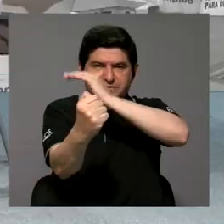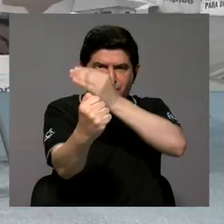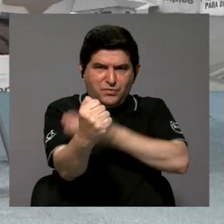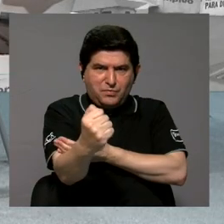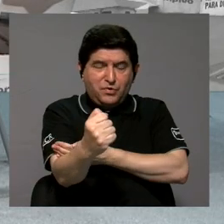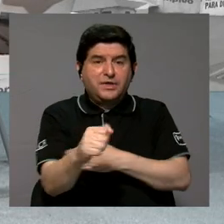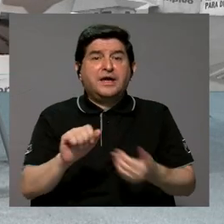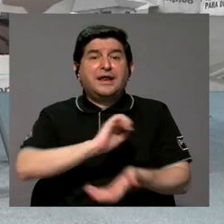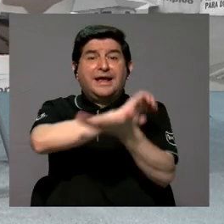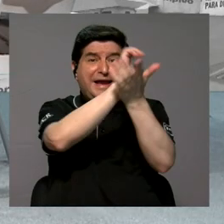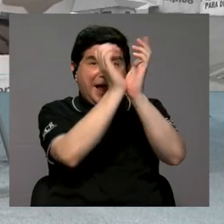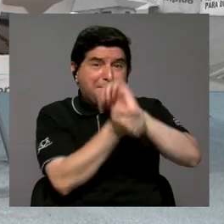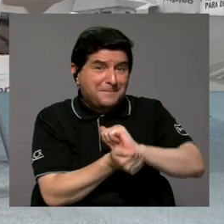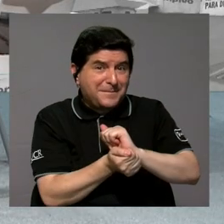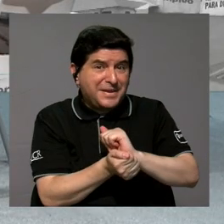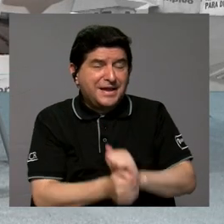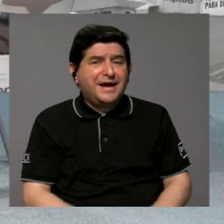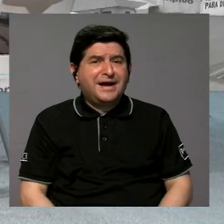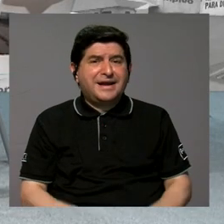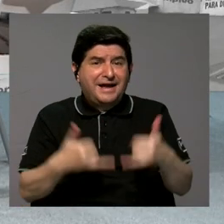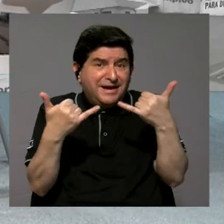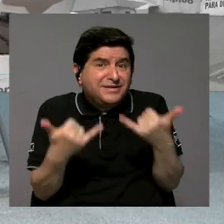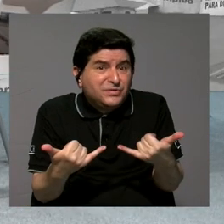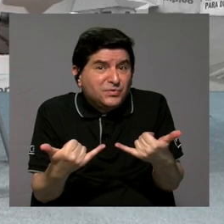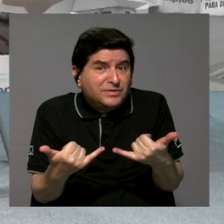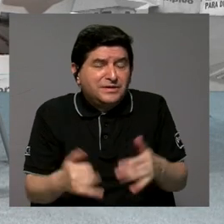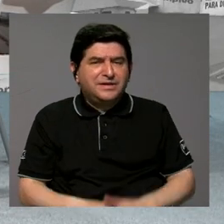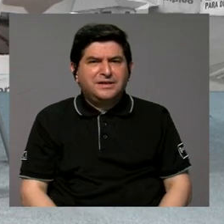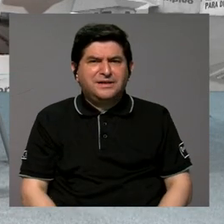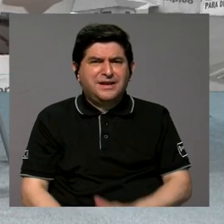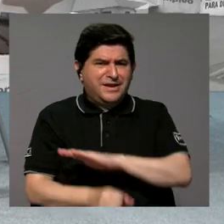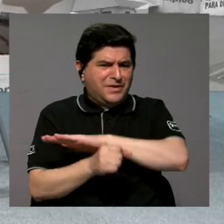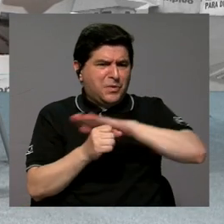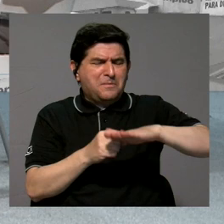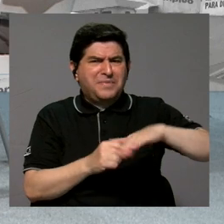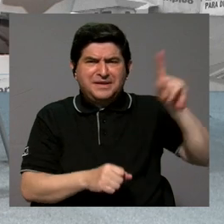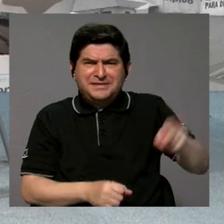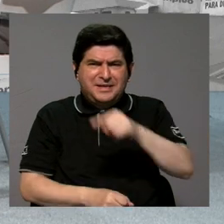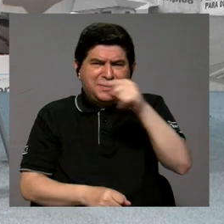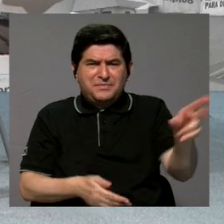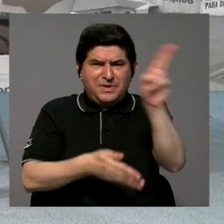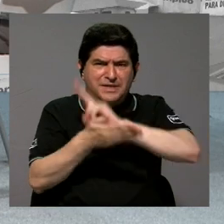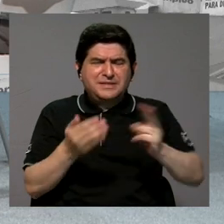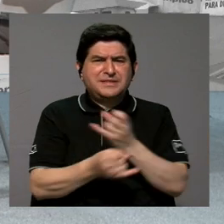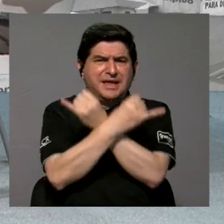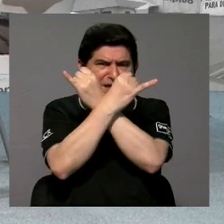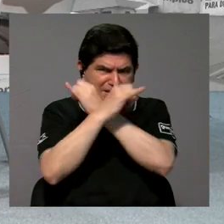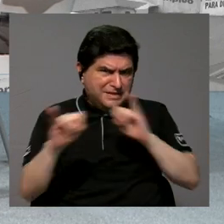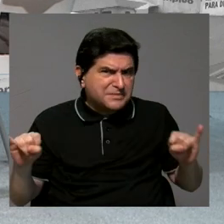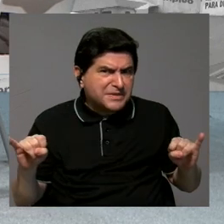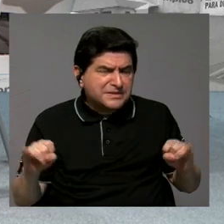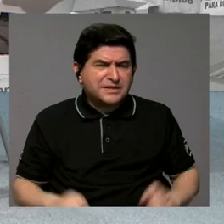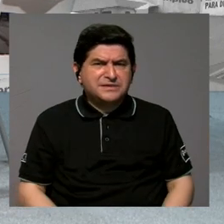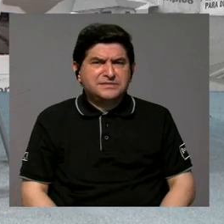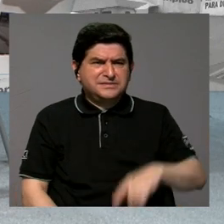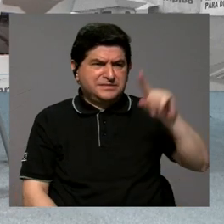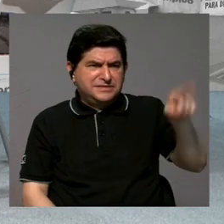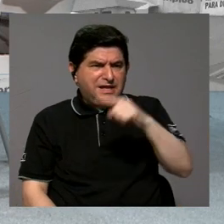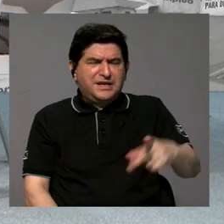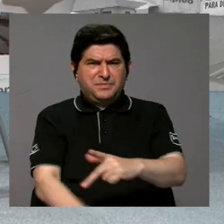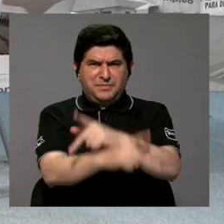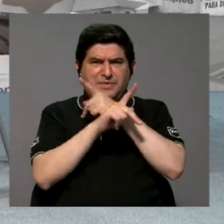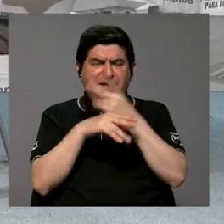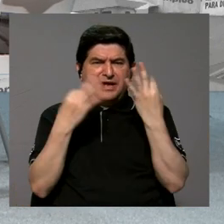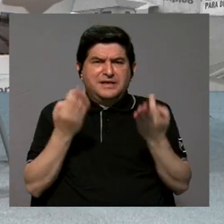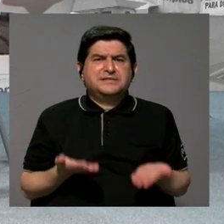así en la Constitución nuestra, como de quitarle completamente a la universidad su autonomía de quitarle ese blindaje